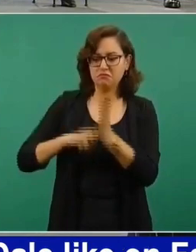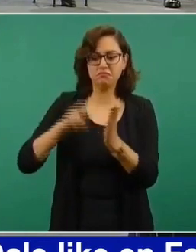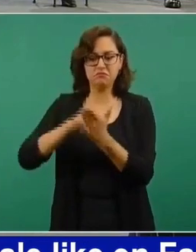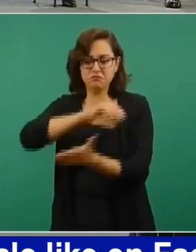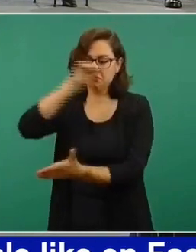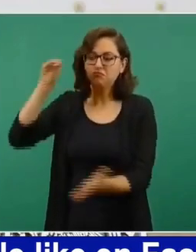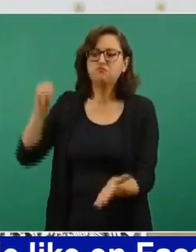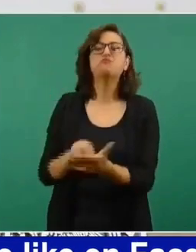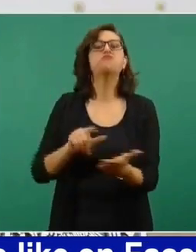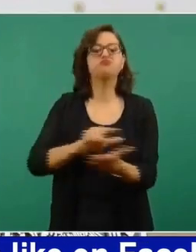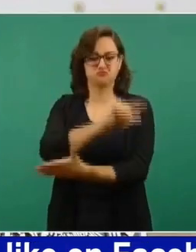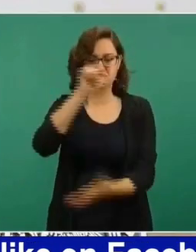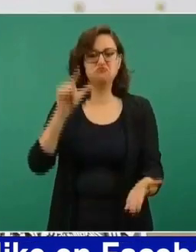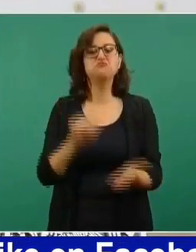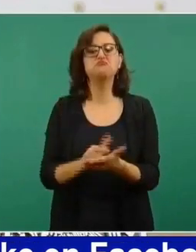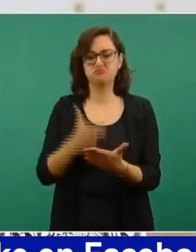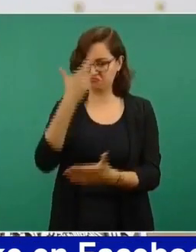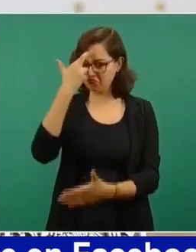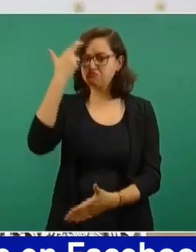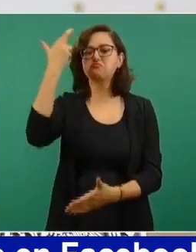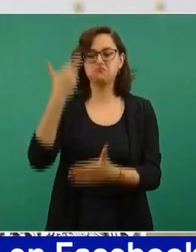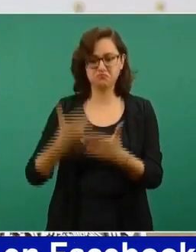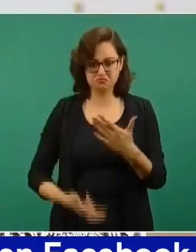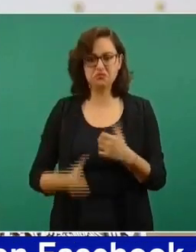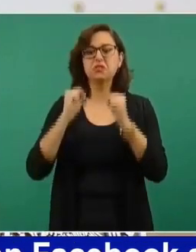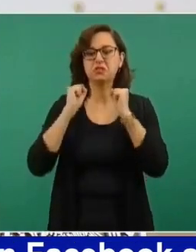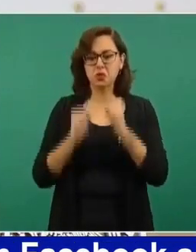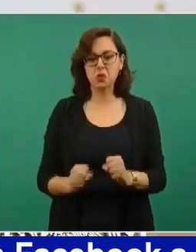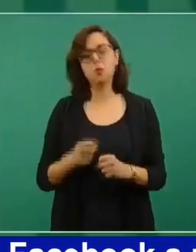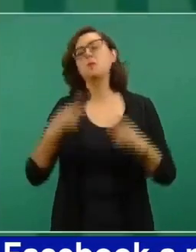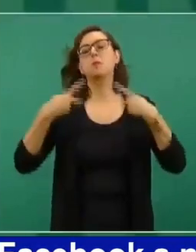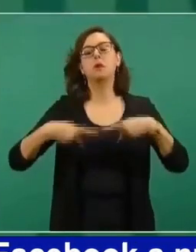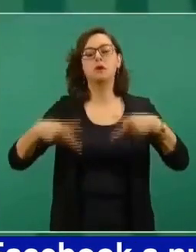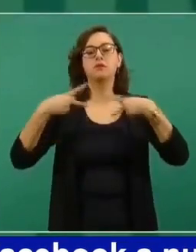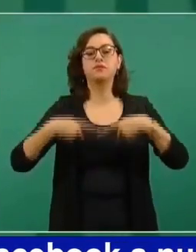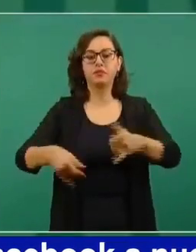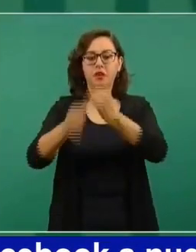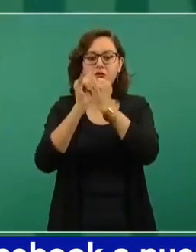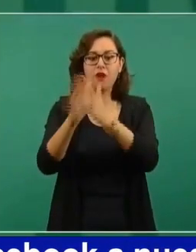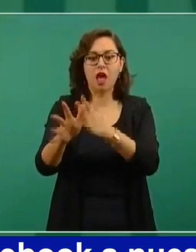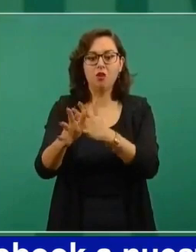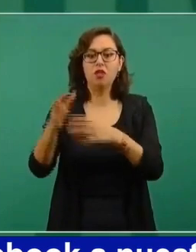El fraude es delito y es delito grave.